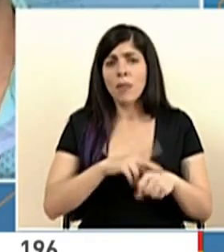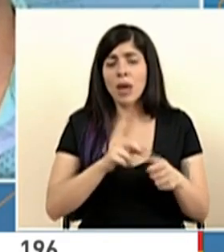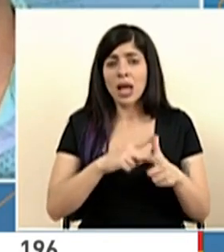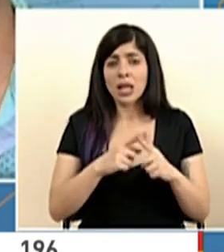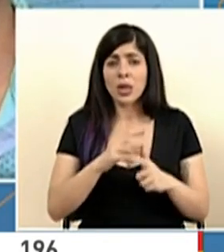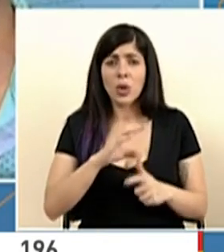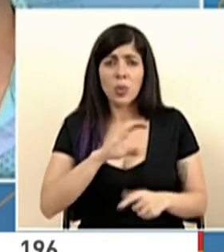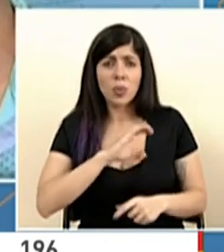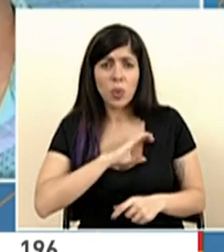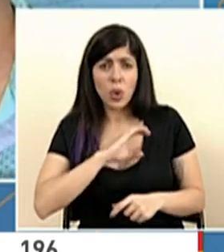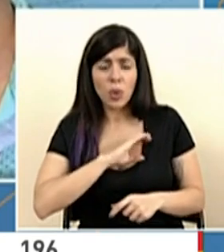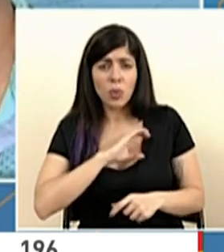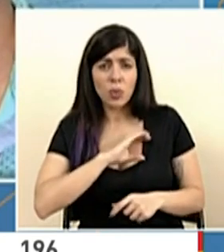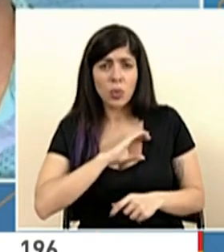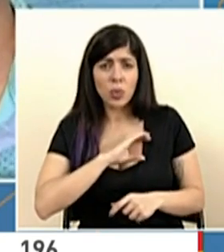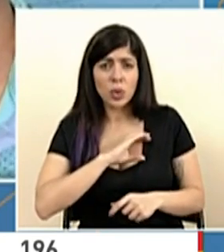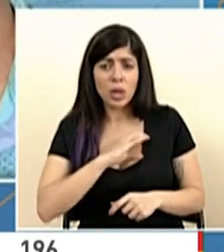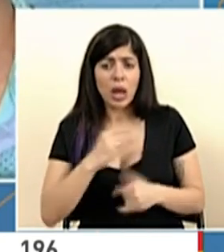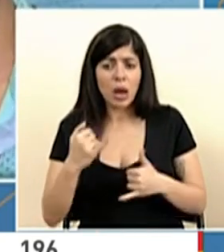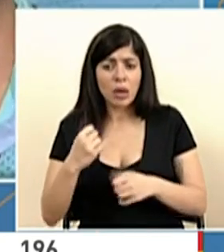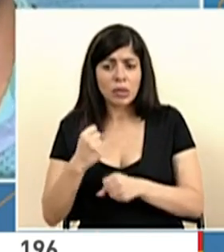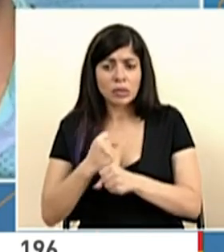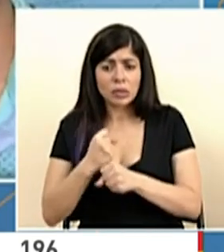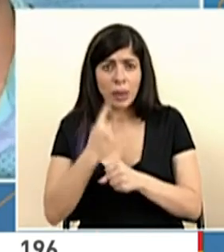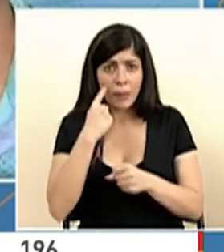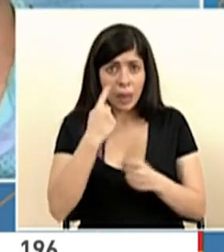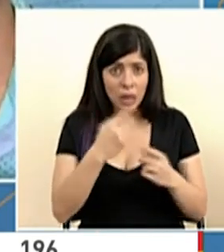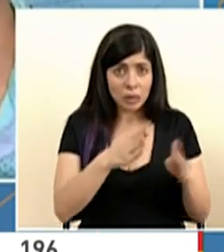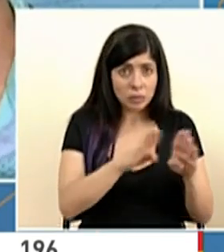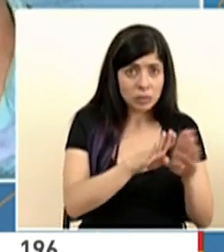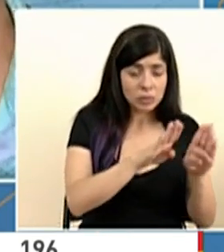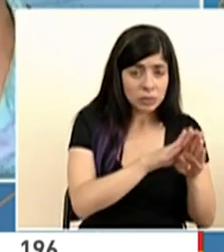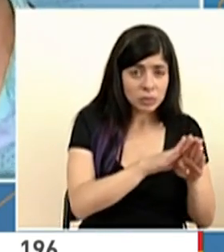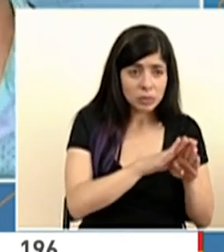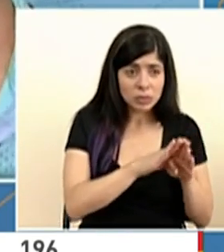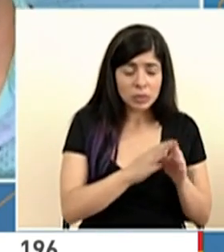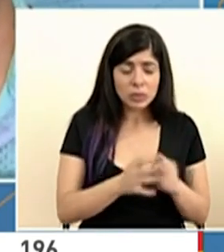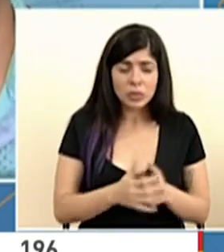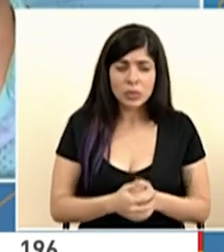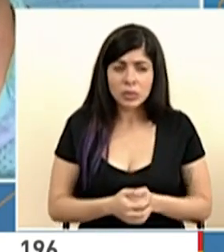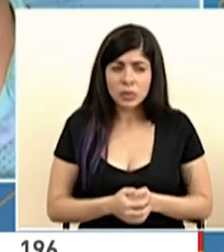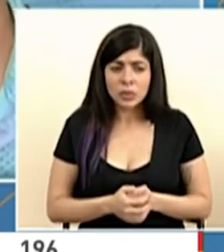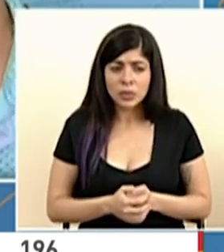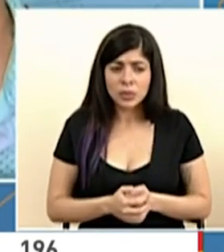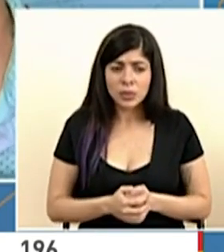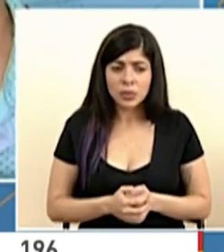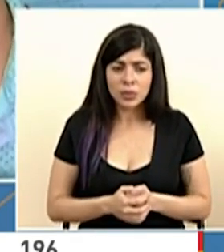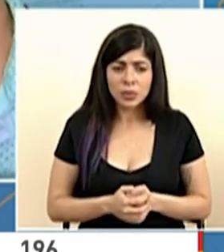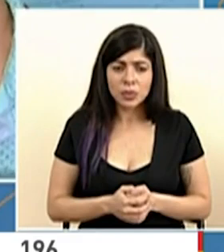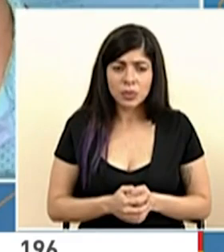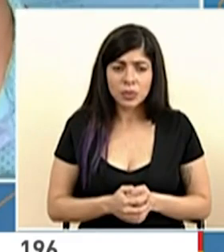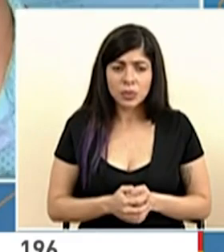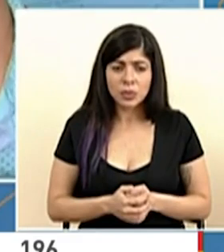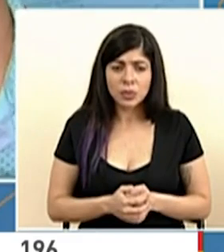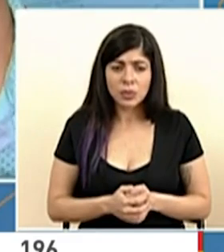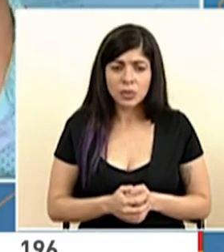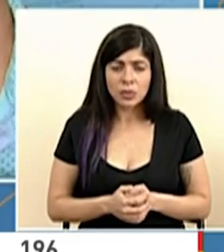pública que están tomando acciones para llevarlo, o si quedan sanos, lo que es un poquito, esas medidas.